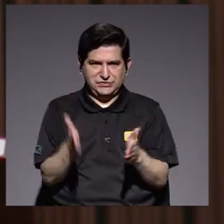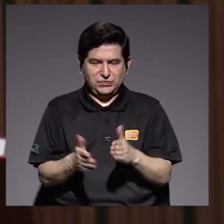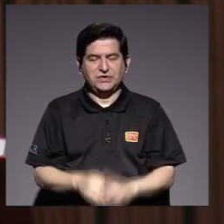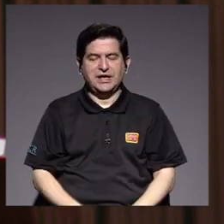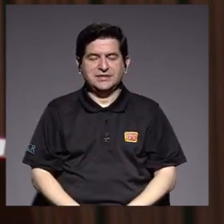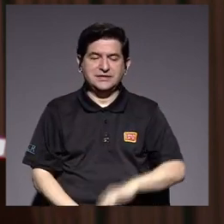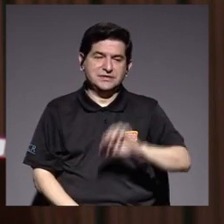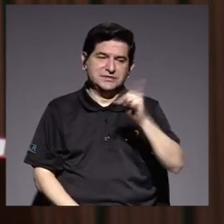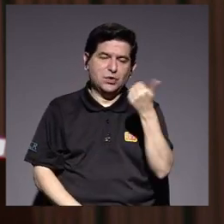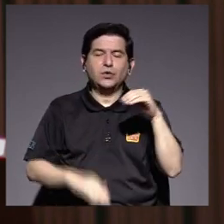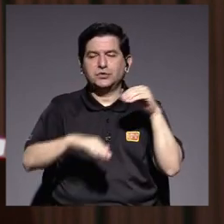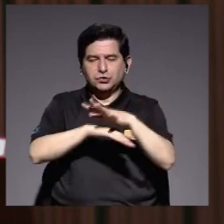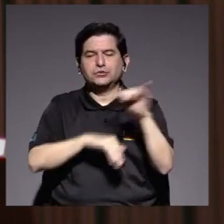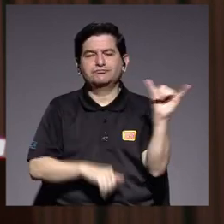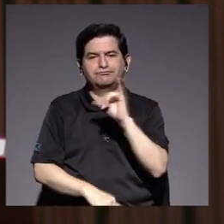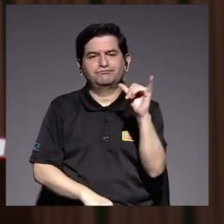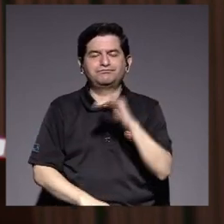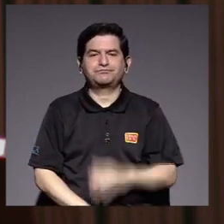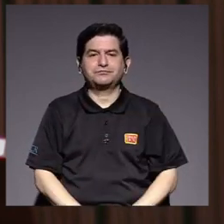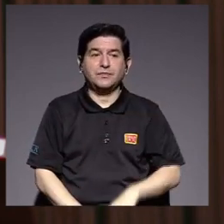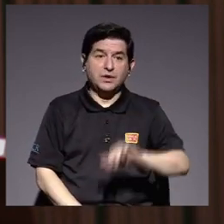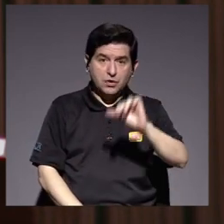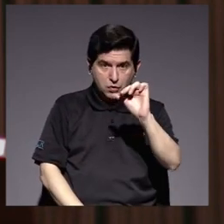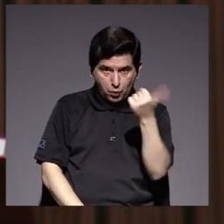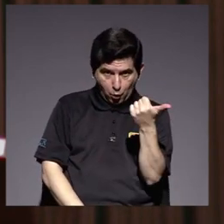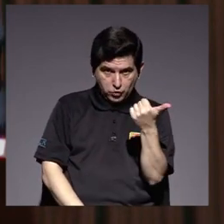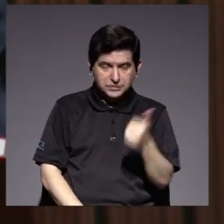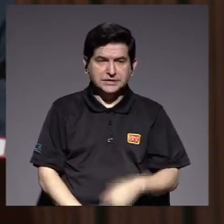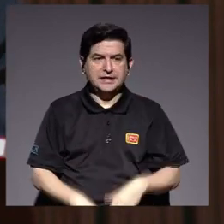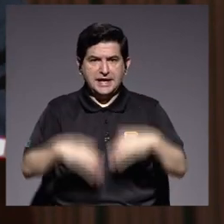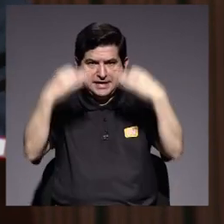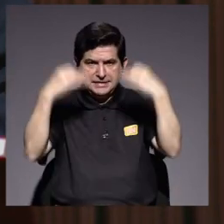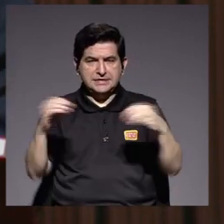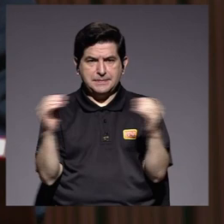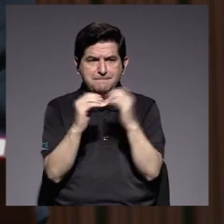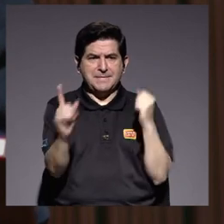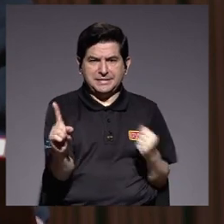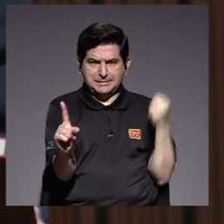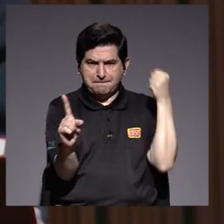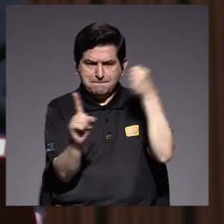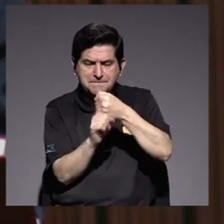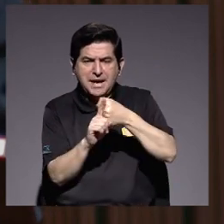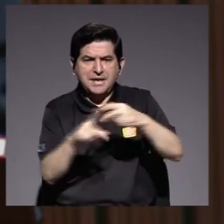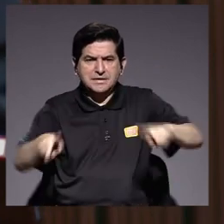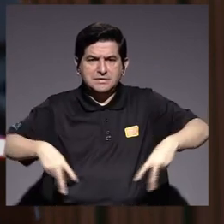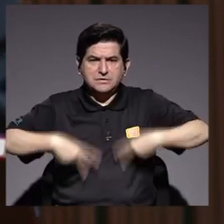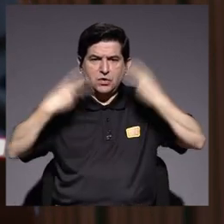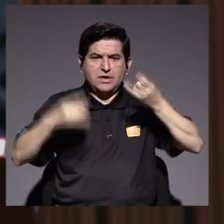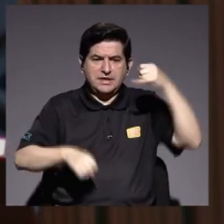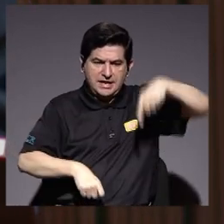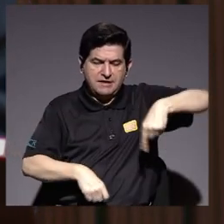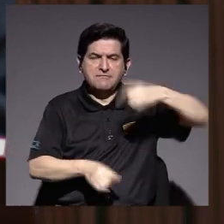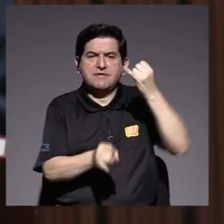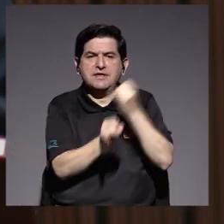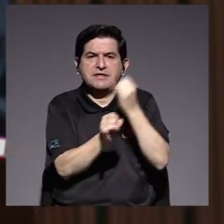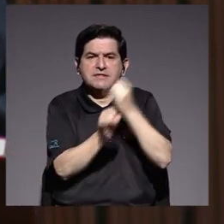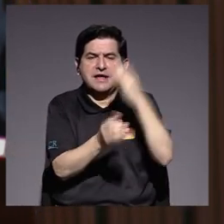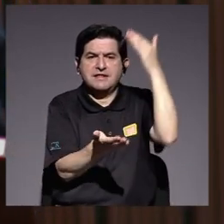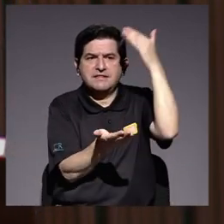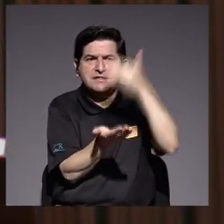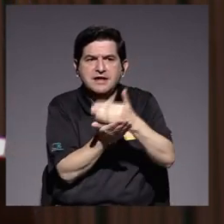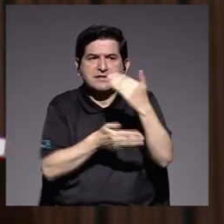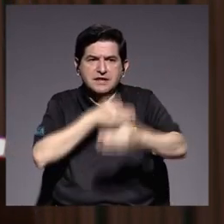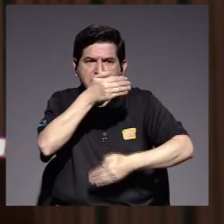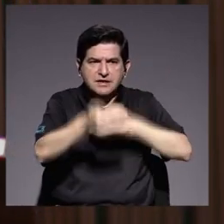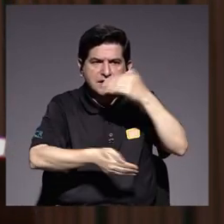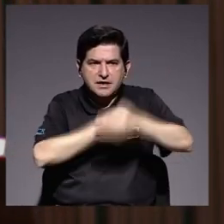otras consecuencias. Otra de las medidas de mayor impacto en la vida institucional fue la interrupción del